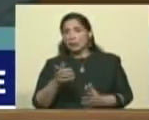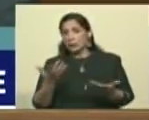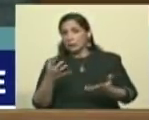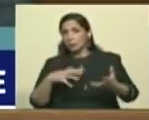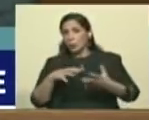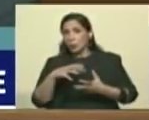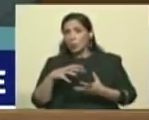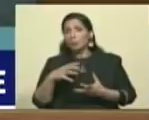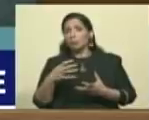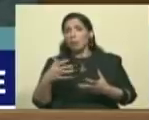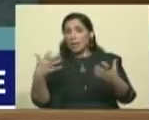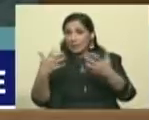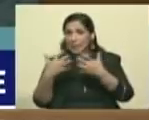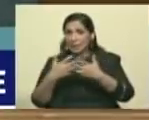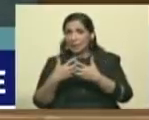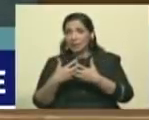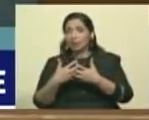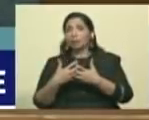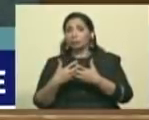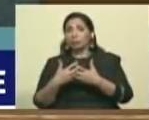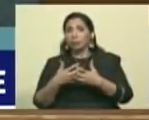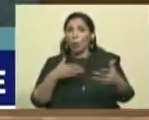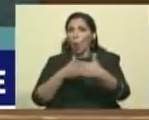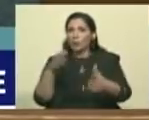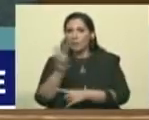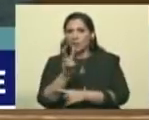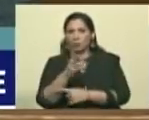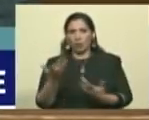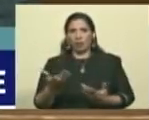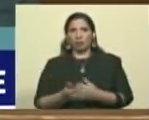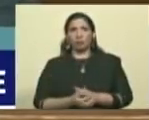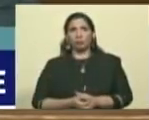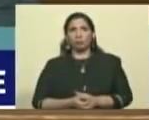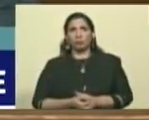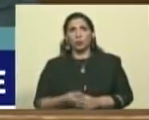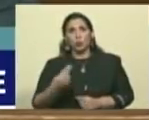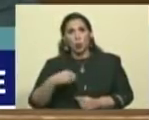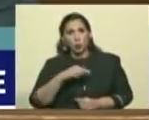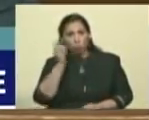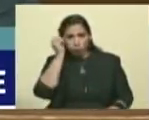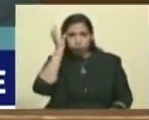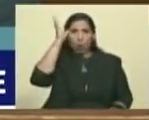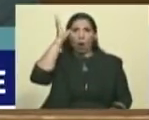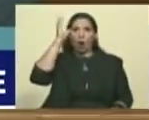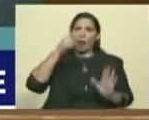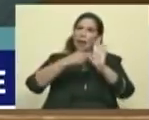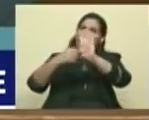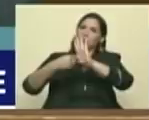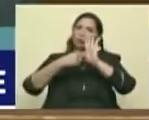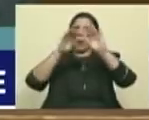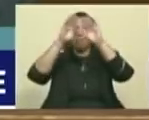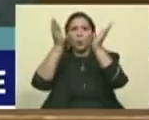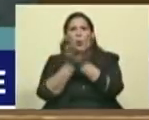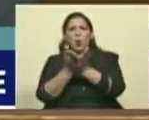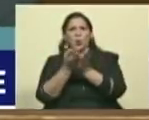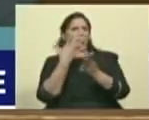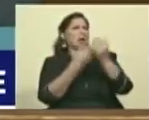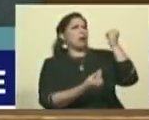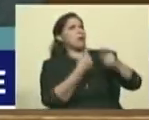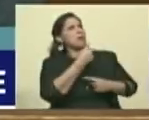no es una crisis, es una guerra contra Venezuela. Hemos sido capaces de dar una elección al mundo, no salieron, no, que la